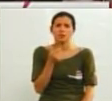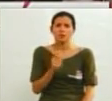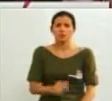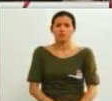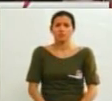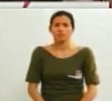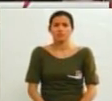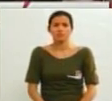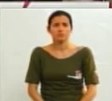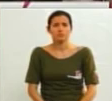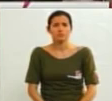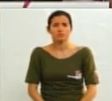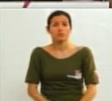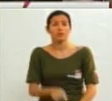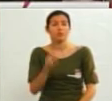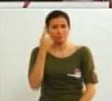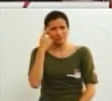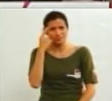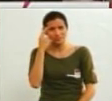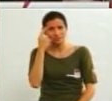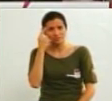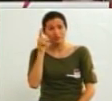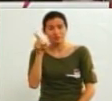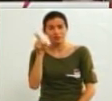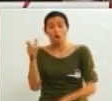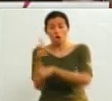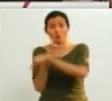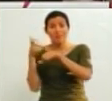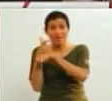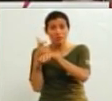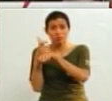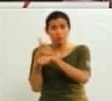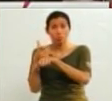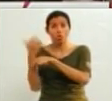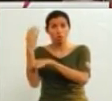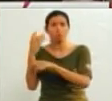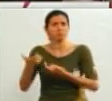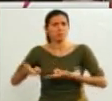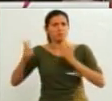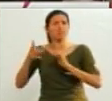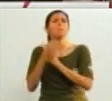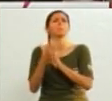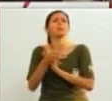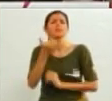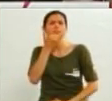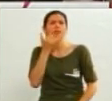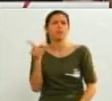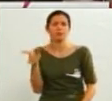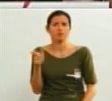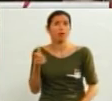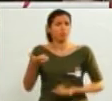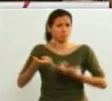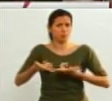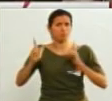Quien escribe lo que están pasando en Colombia, que el gobierno colombiano lo permite de manera tan amplia.